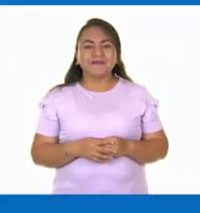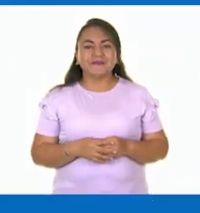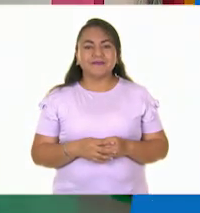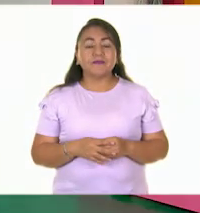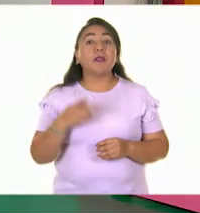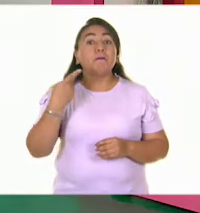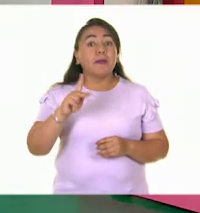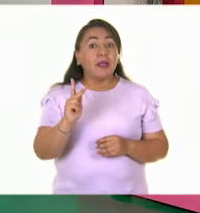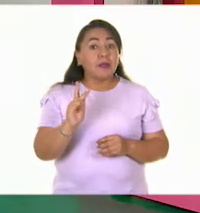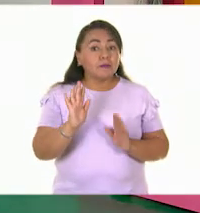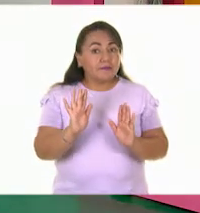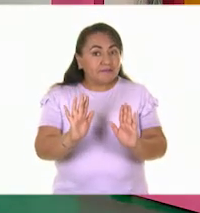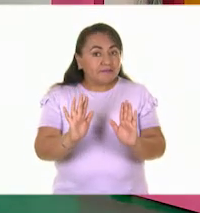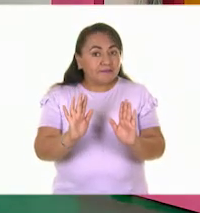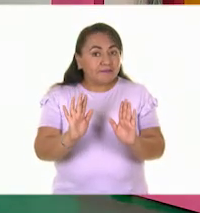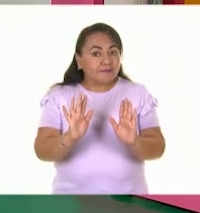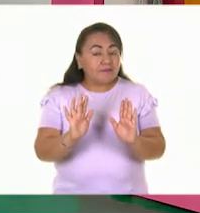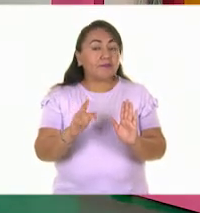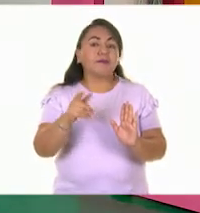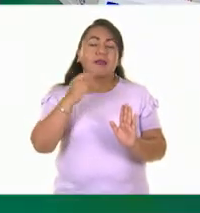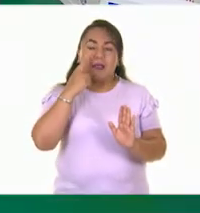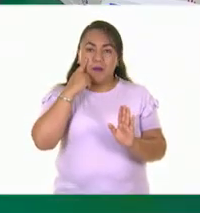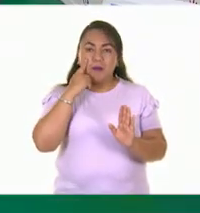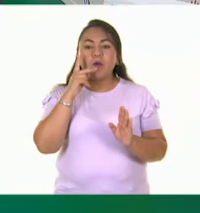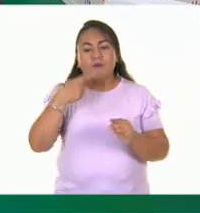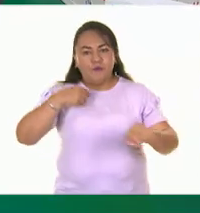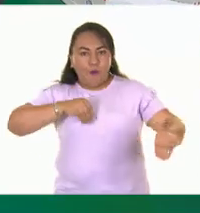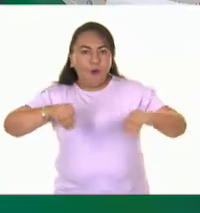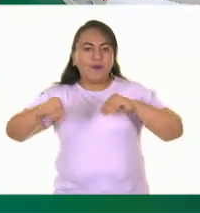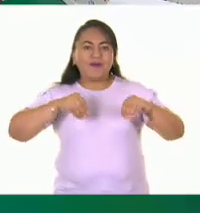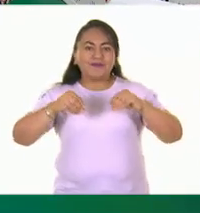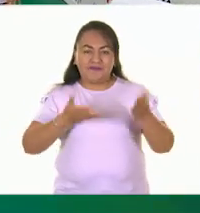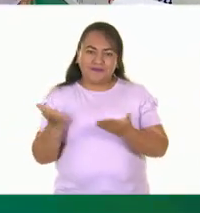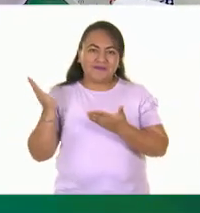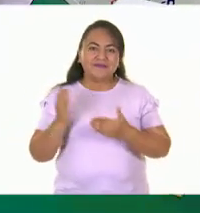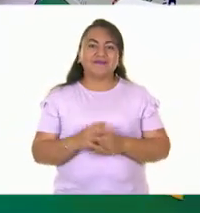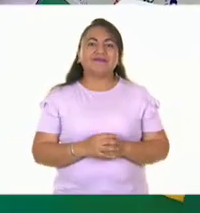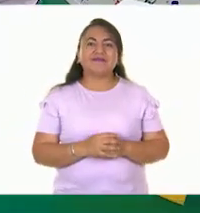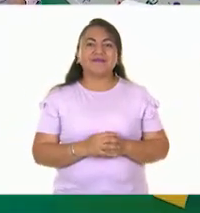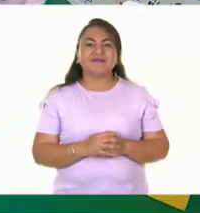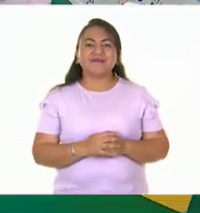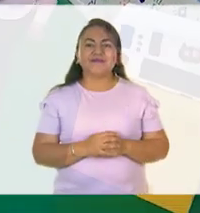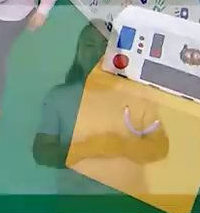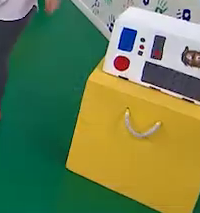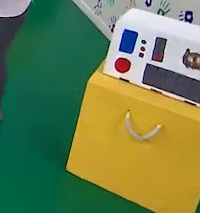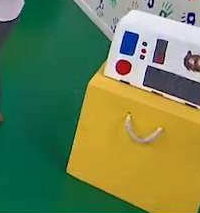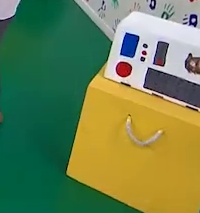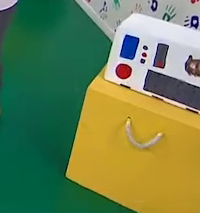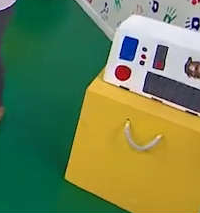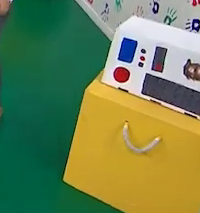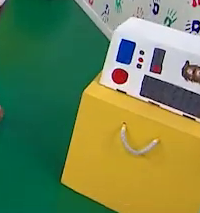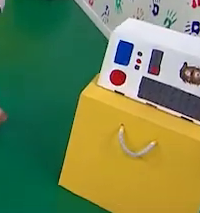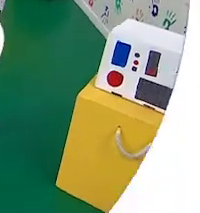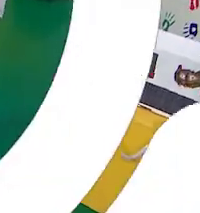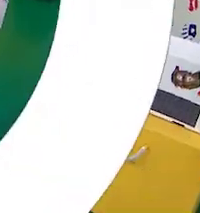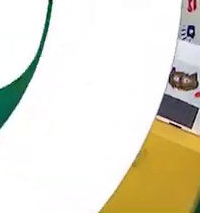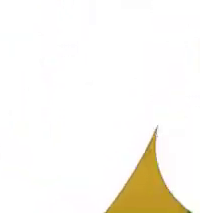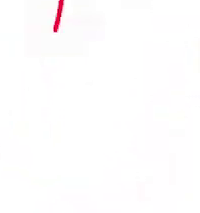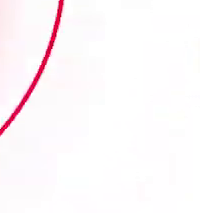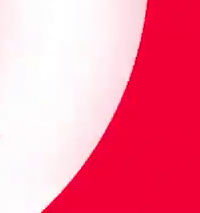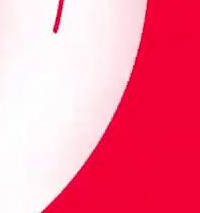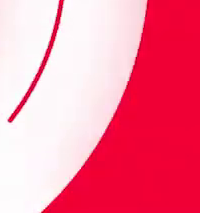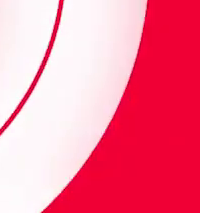Pero antes, ¿qué les parece si vamos a movernos? ¿Y qué te parece? Eso, bailando, bailando un poquito.